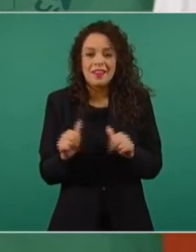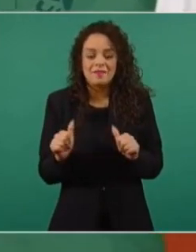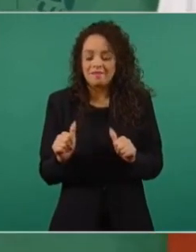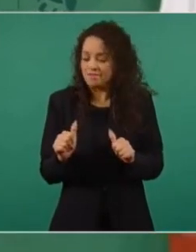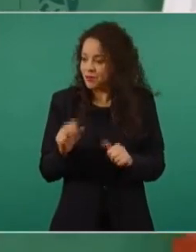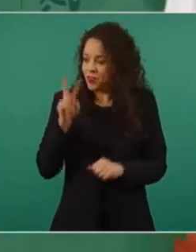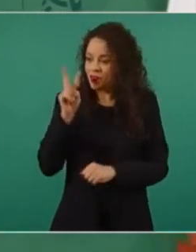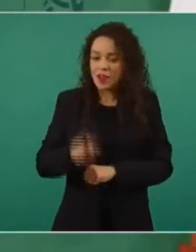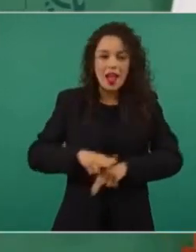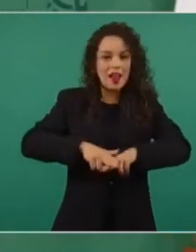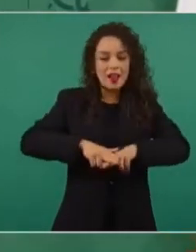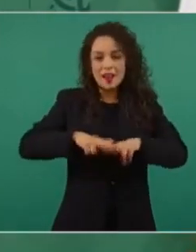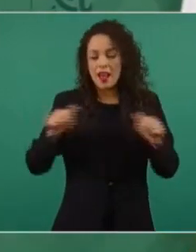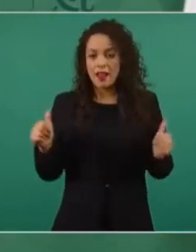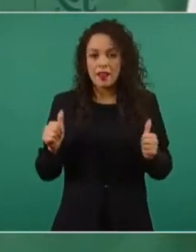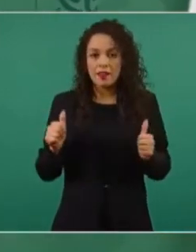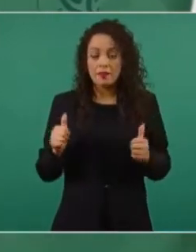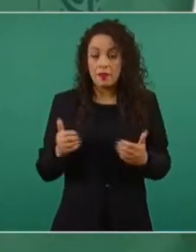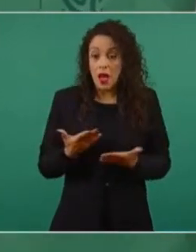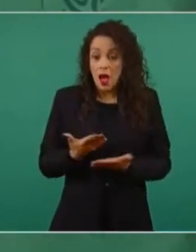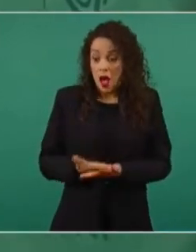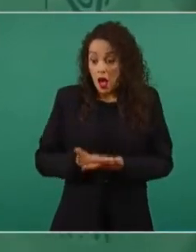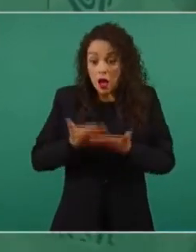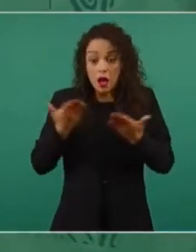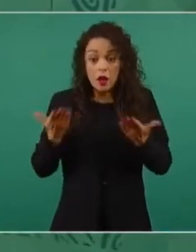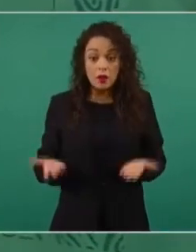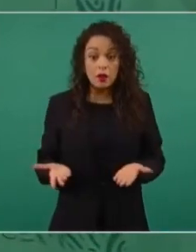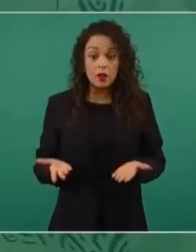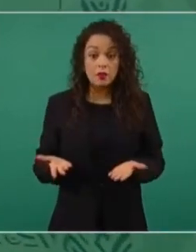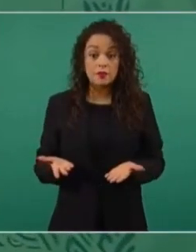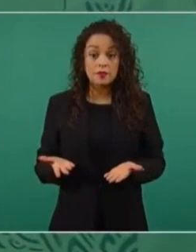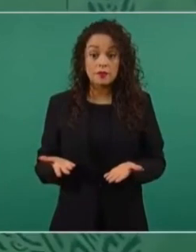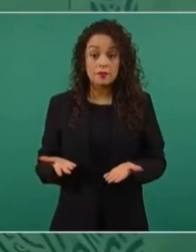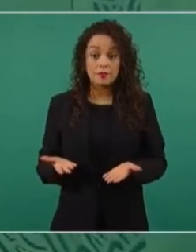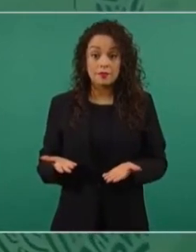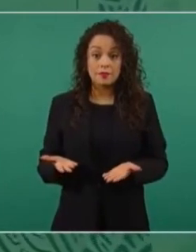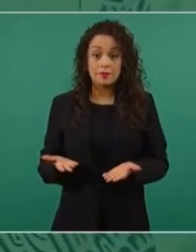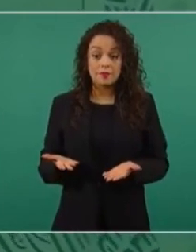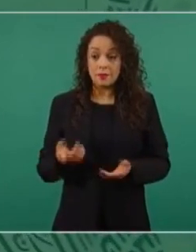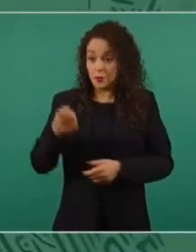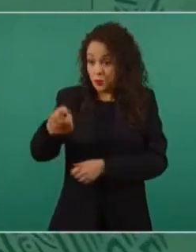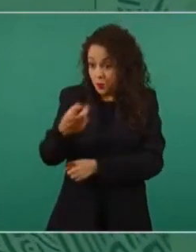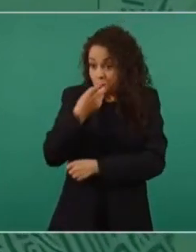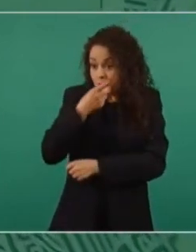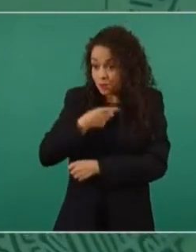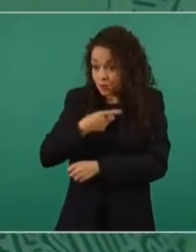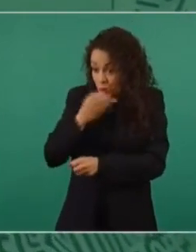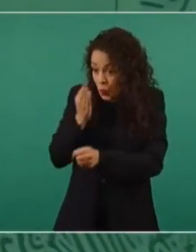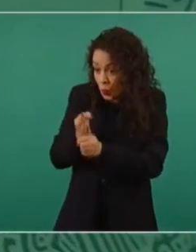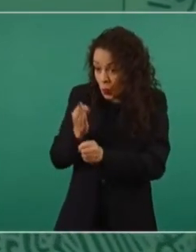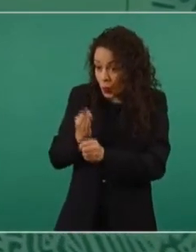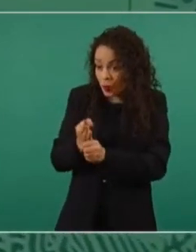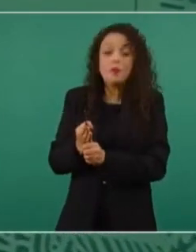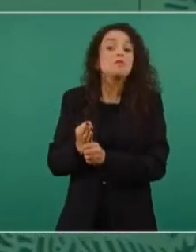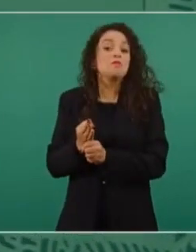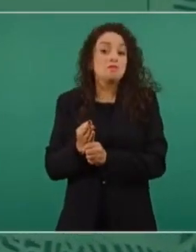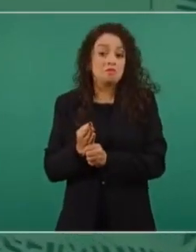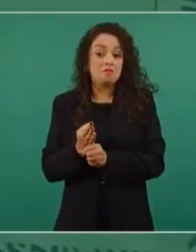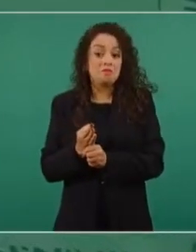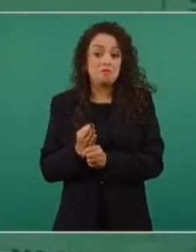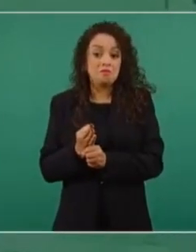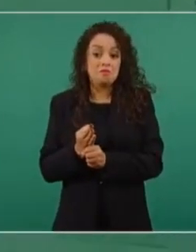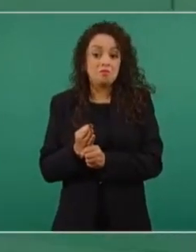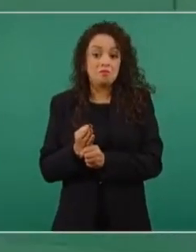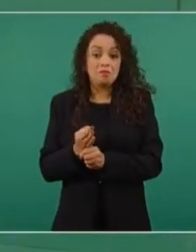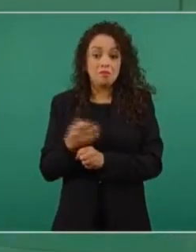Entonces, hasta ahora me estoy enterando de que participó esta